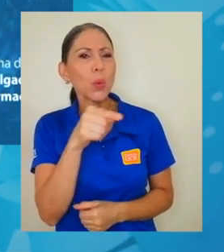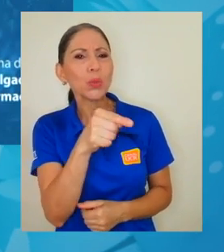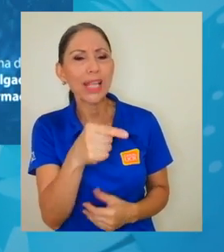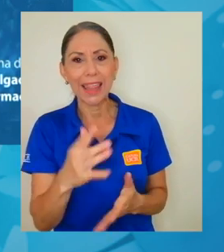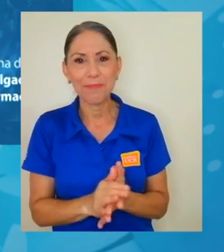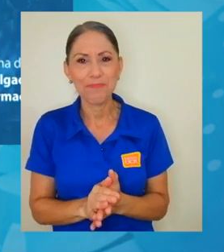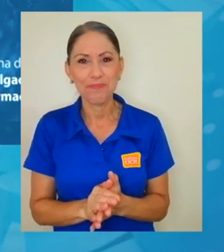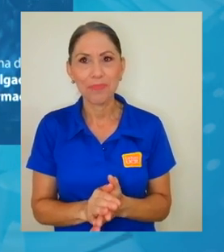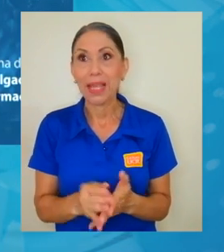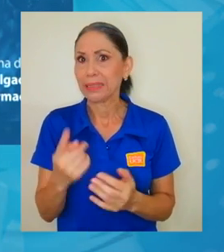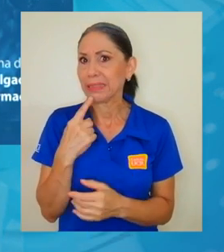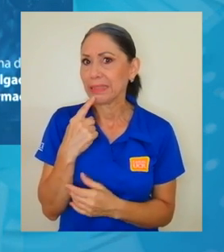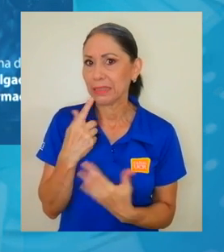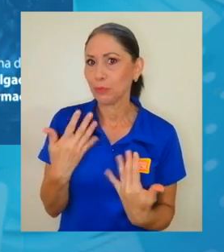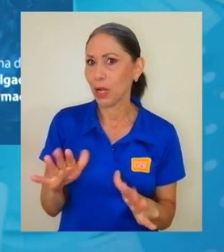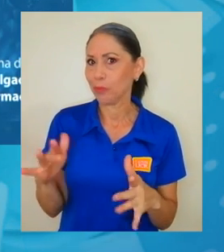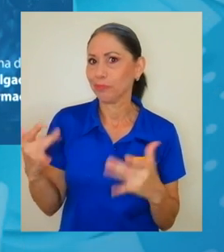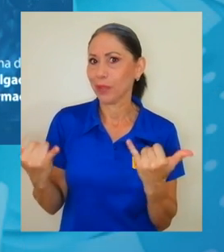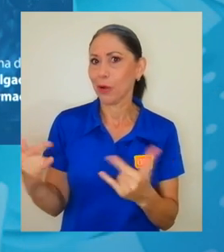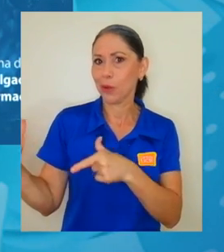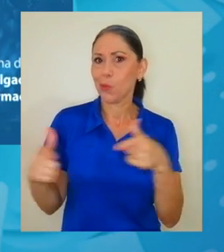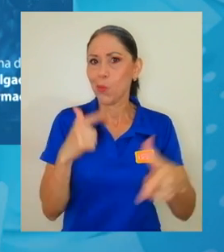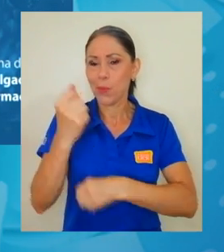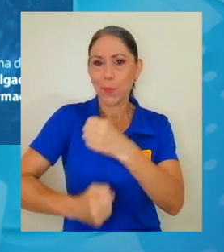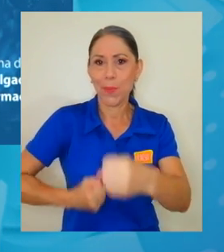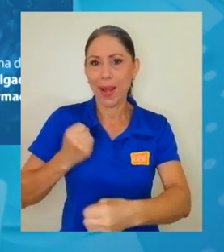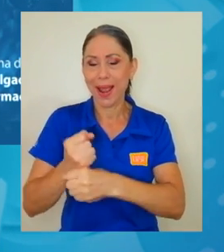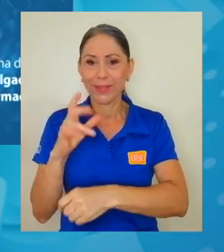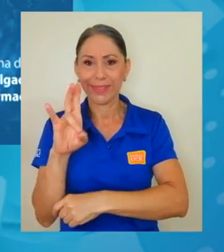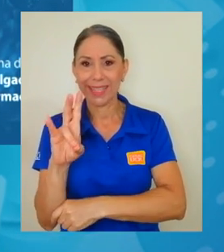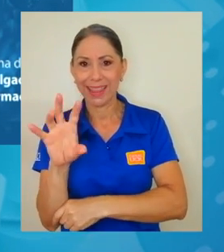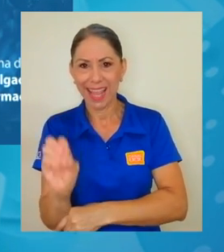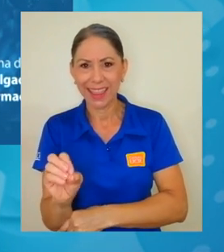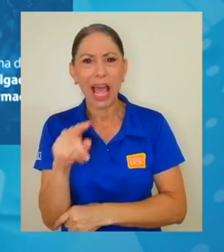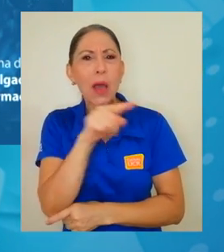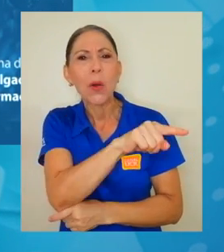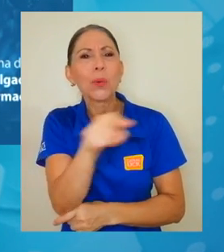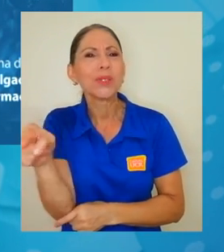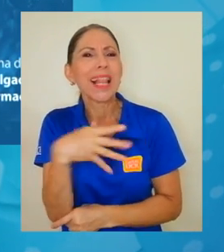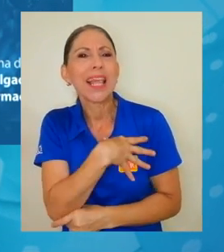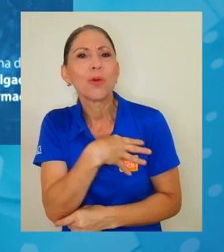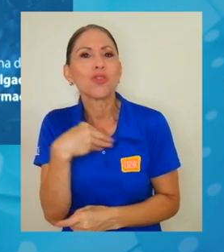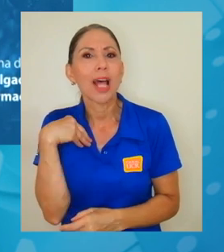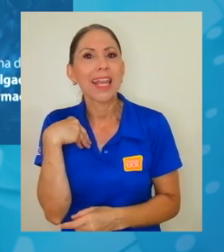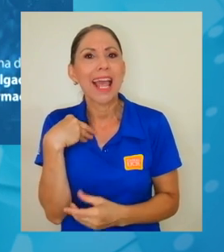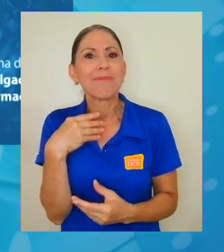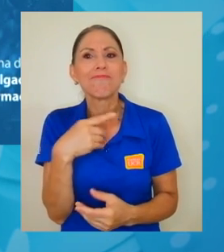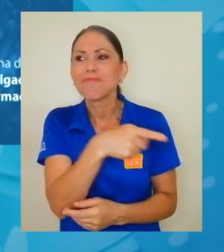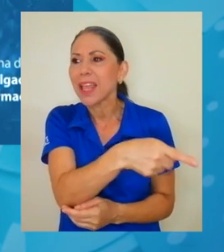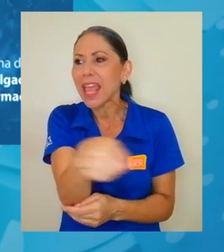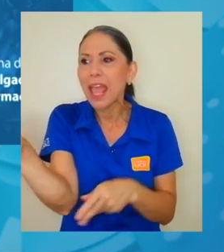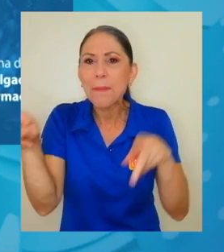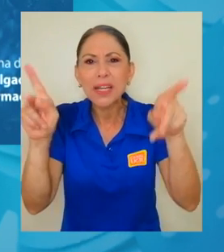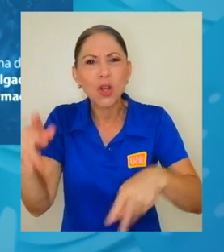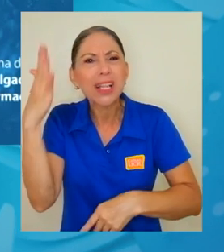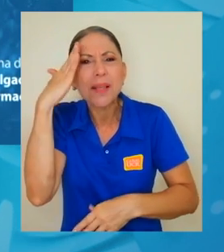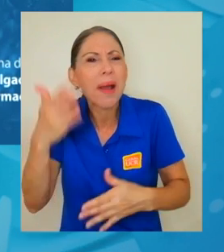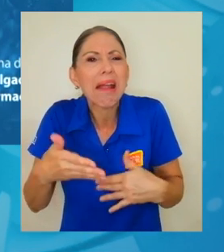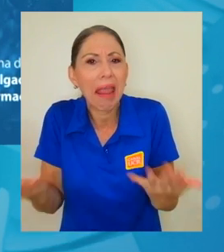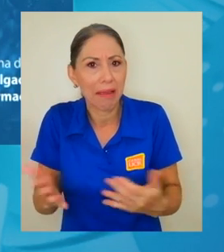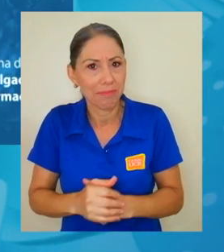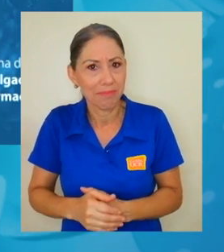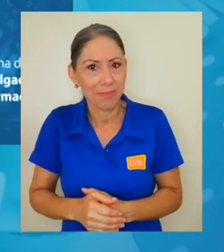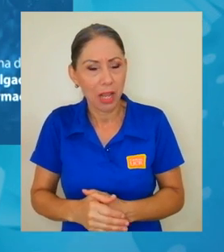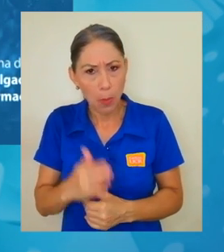destacaría usted si en este 70 aniversario de la ANAMI qué le gustaría a usted que quedara bien claro y patente para la población costarricense?